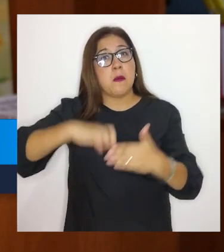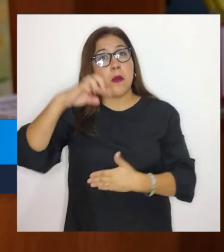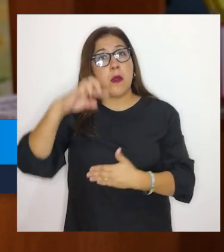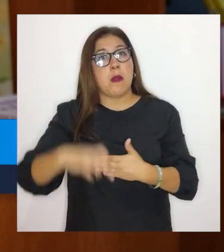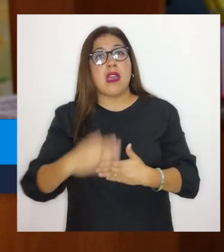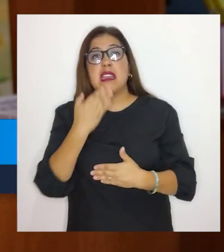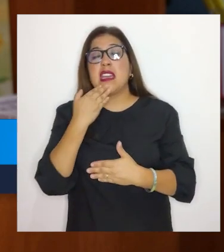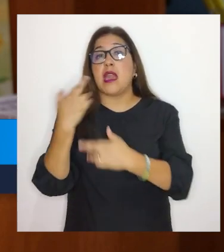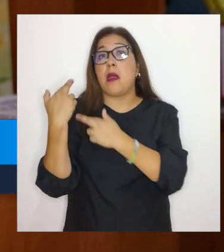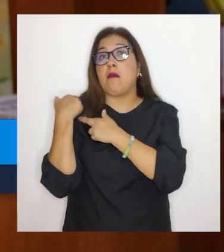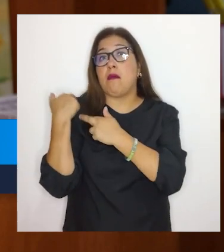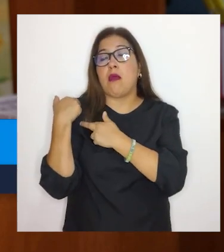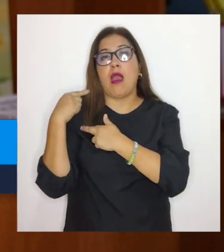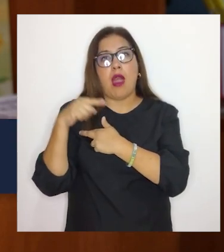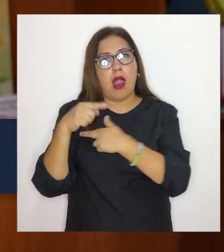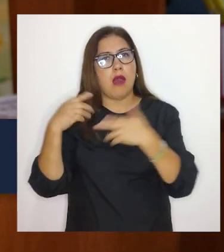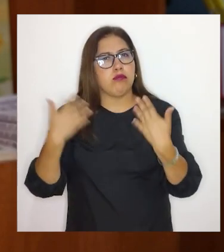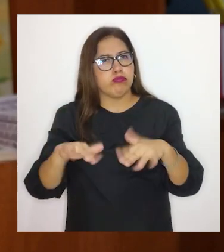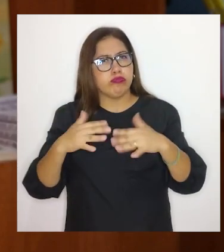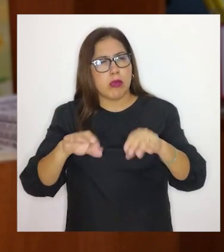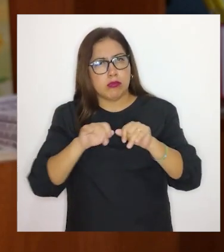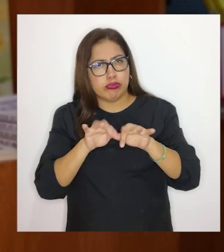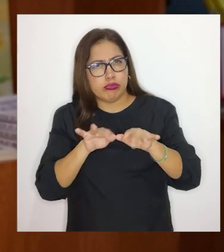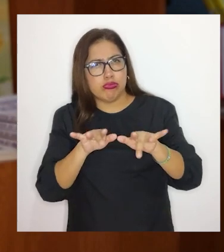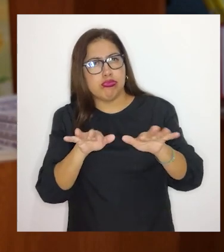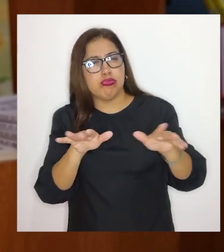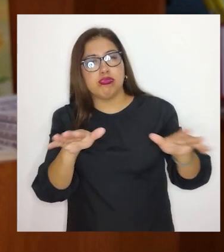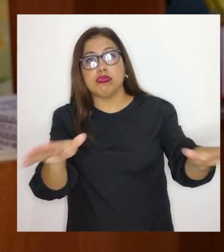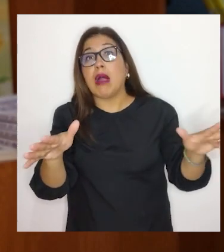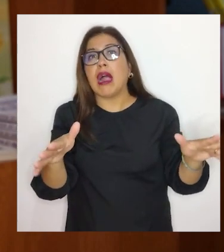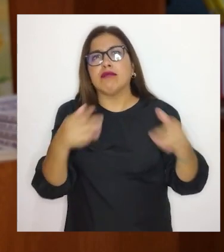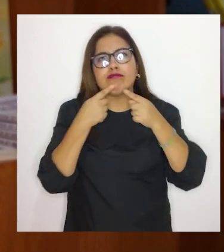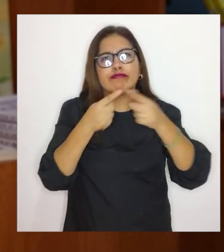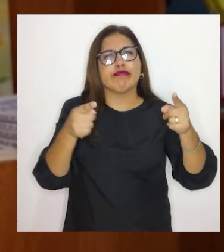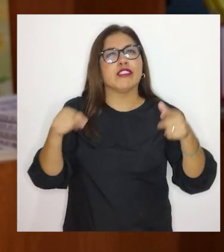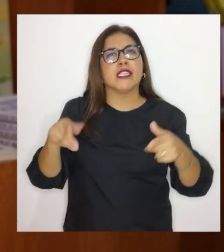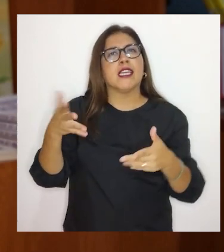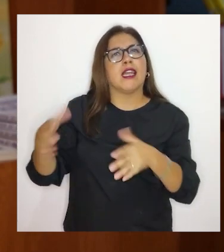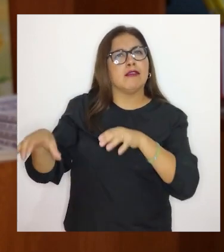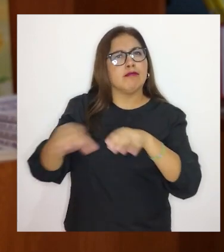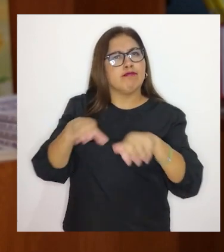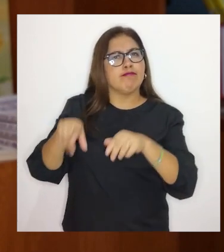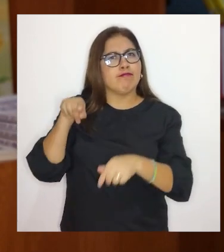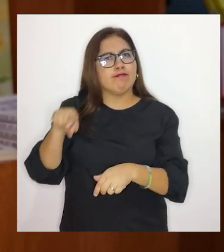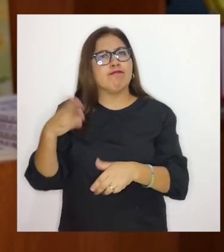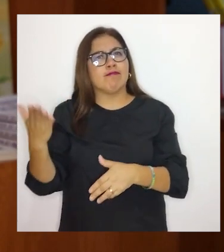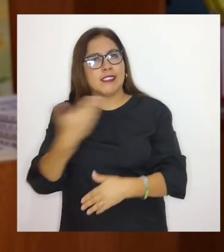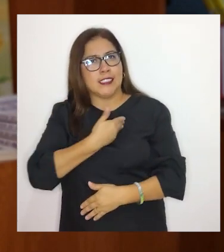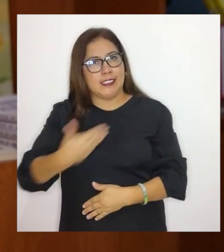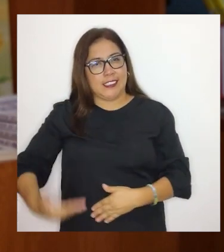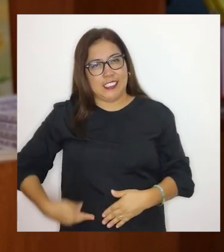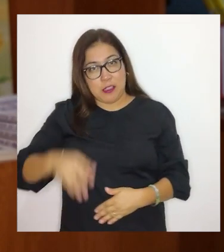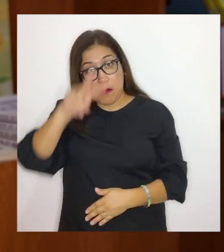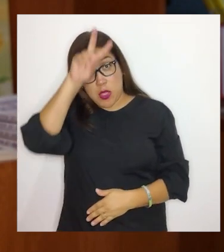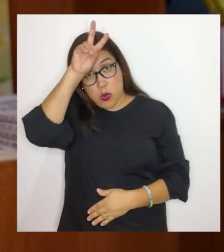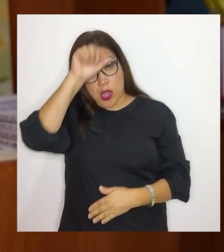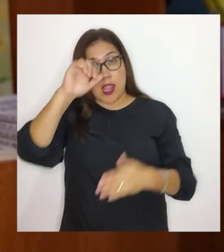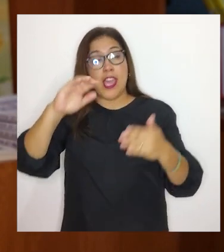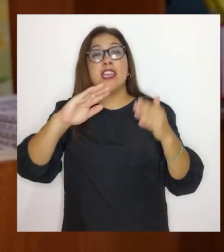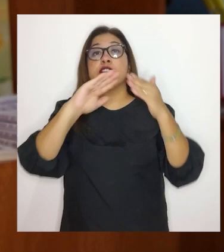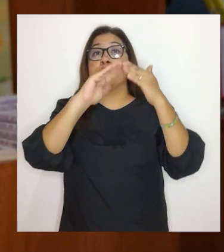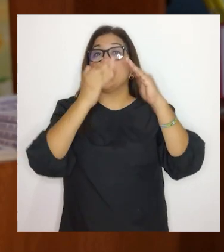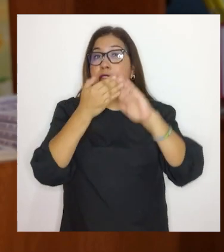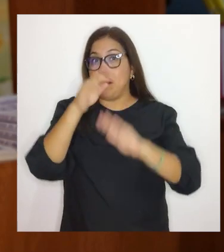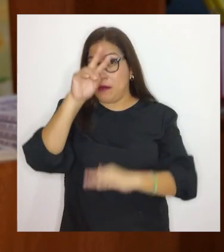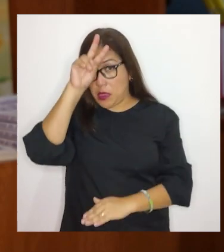programa abocado a difundir las acciones que realiza todo el Estado peruano y la sociedad